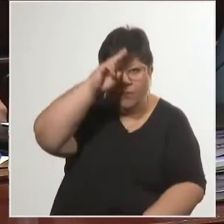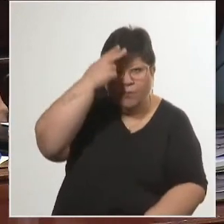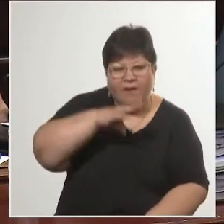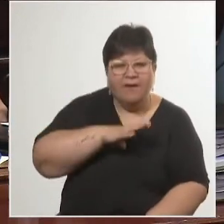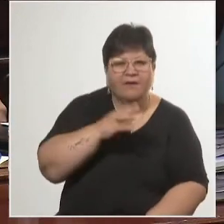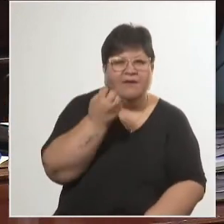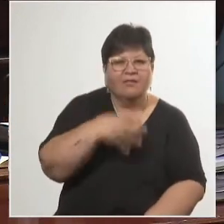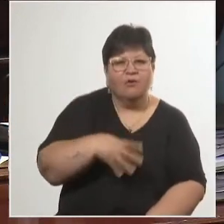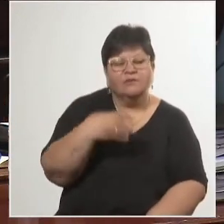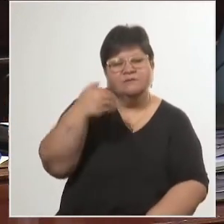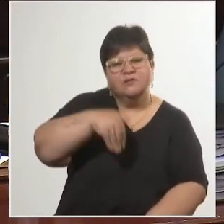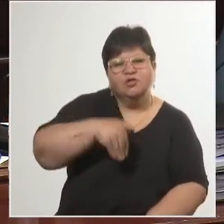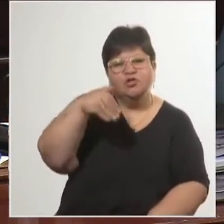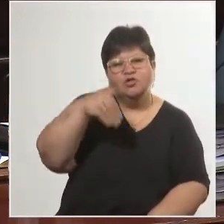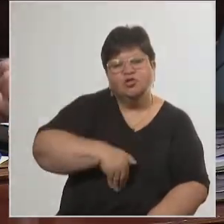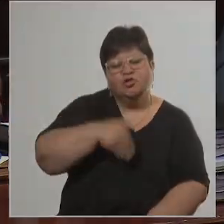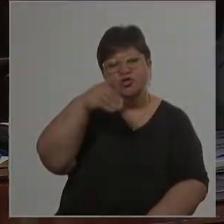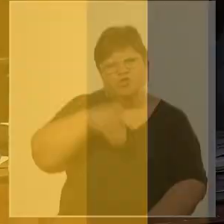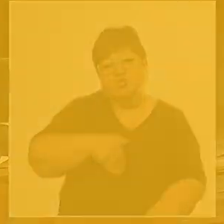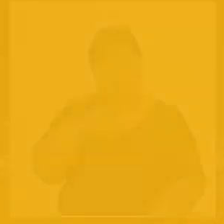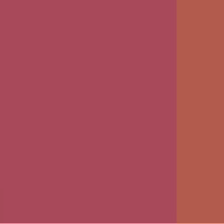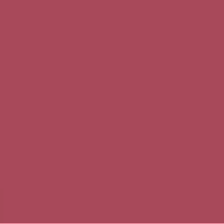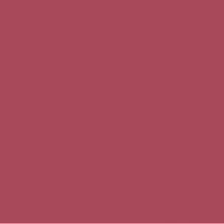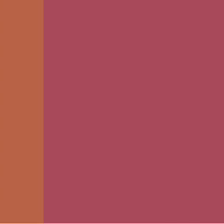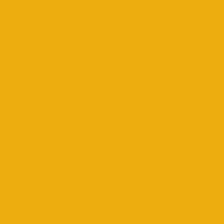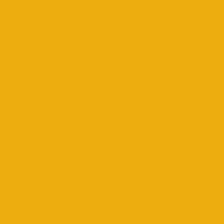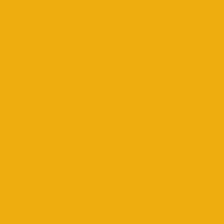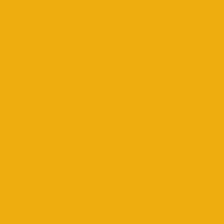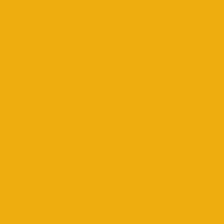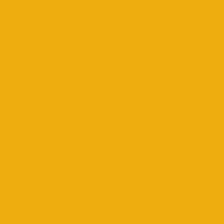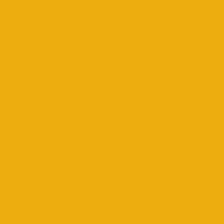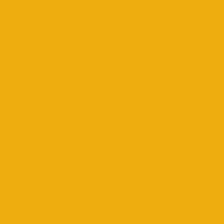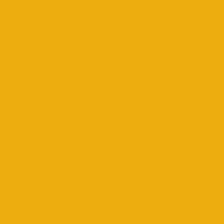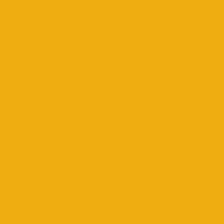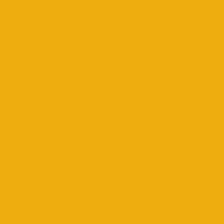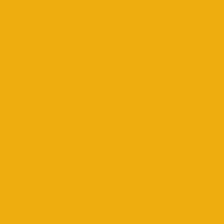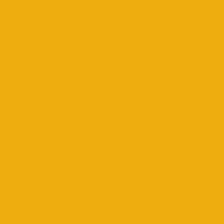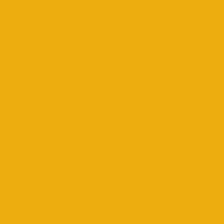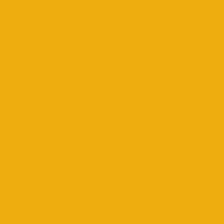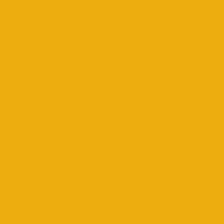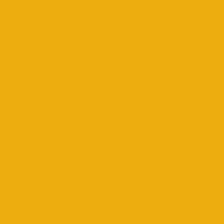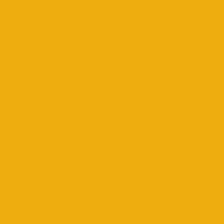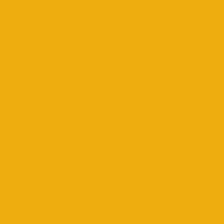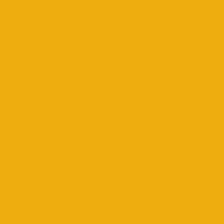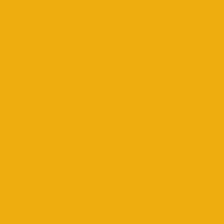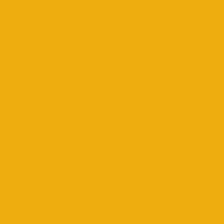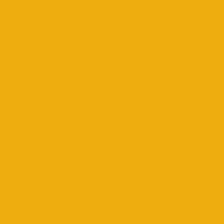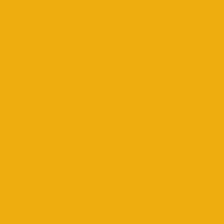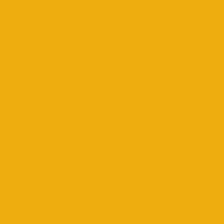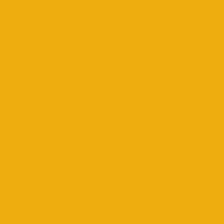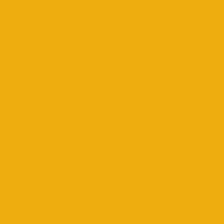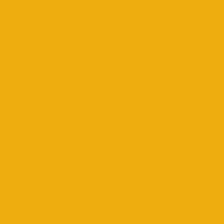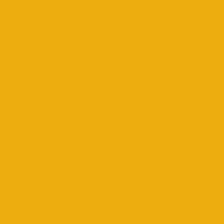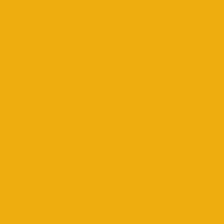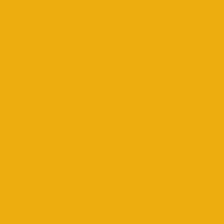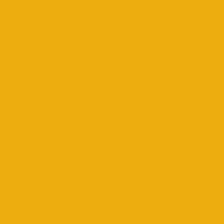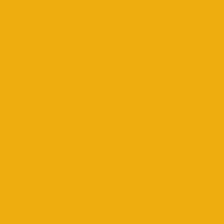con destino agropecuario. Era lo que quería decir. No el Uruguay ha sido mejor